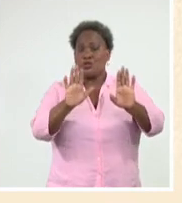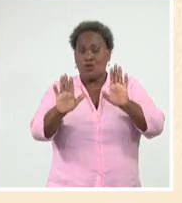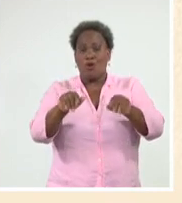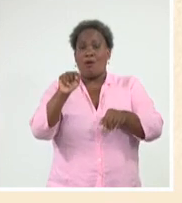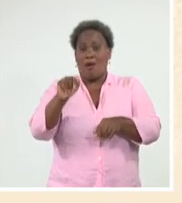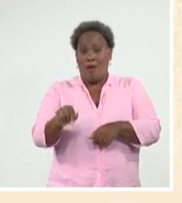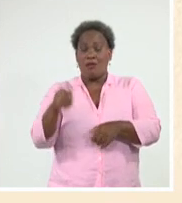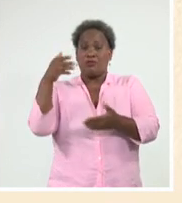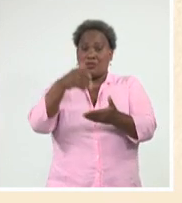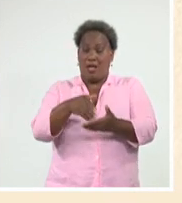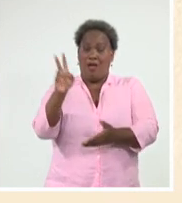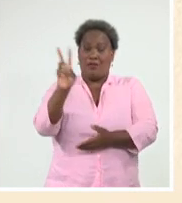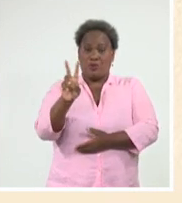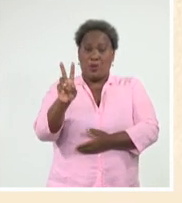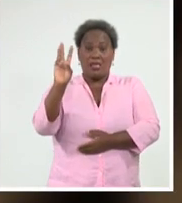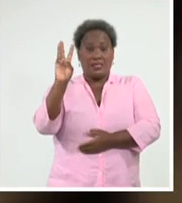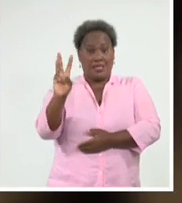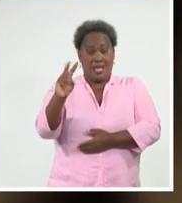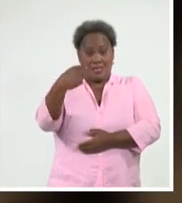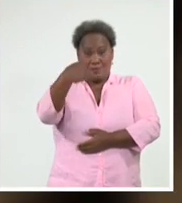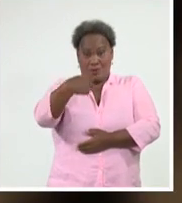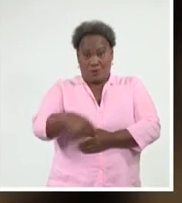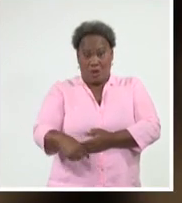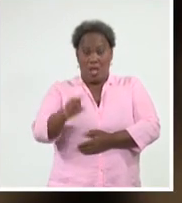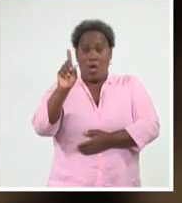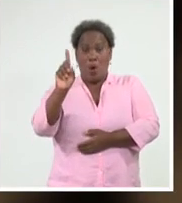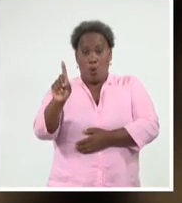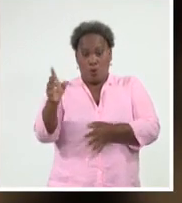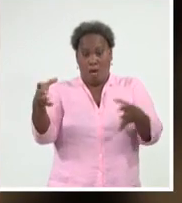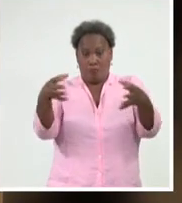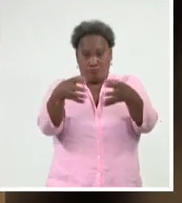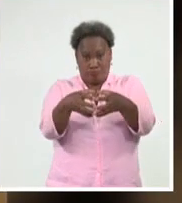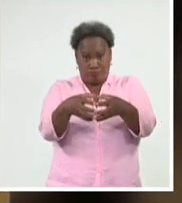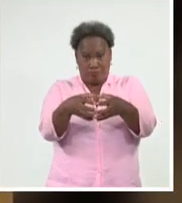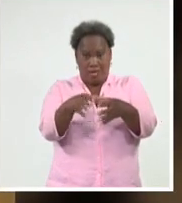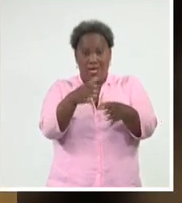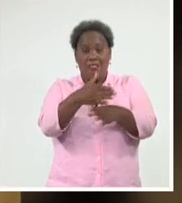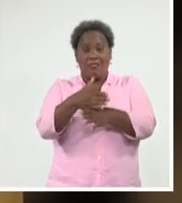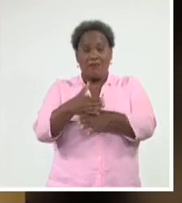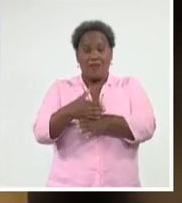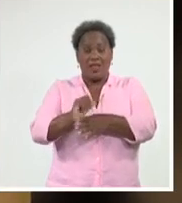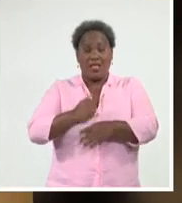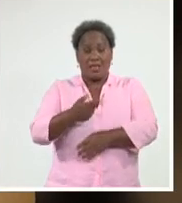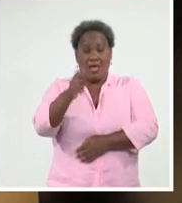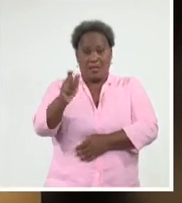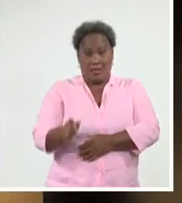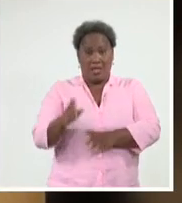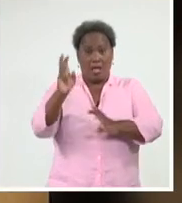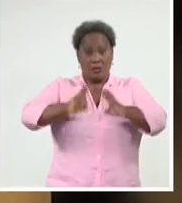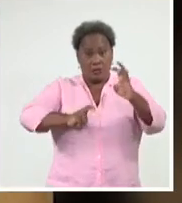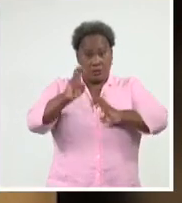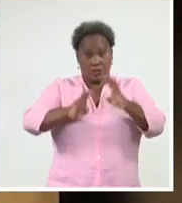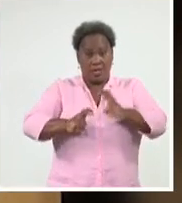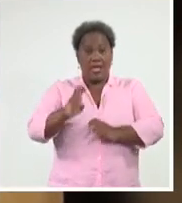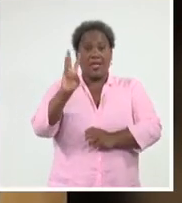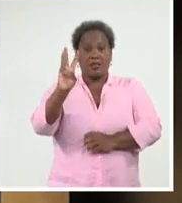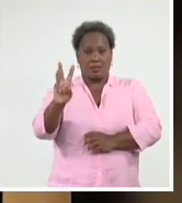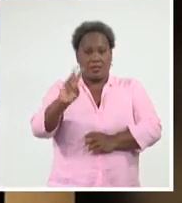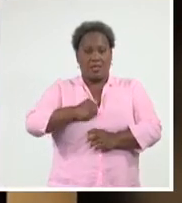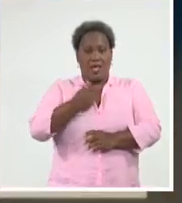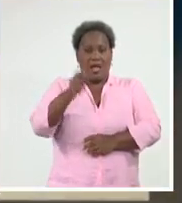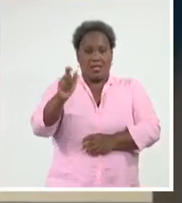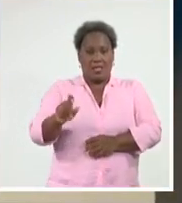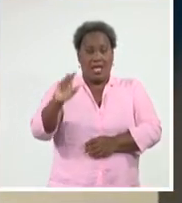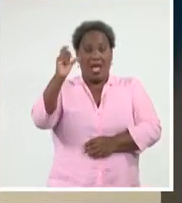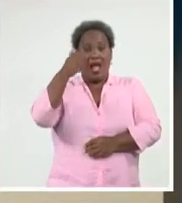las Antillas, tres de ellas personales y una colectiva. El taller experimental de la gráfica reúne a tres artistas, Carlos del